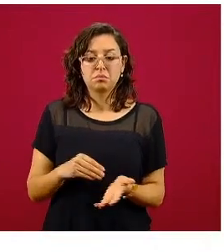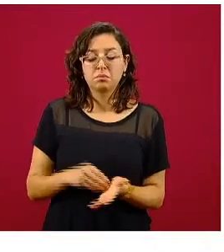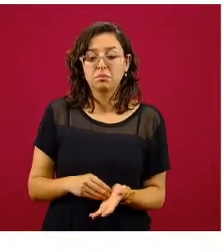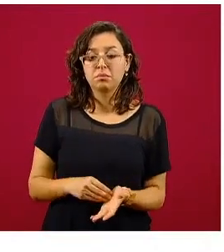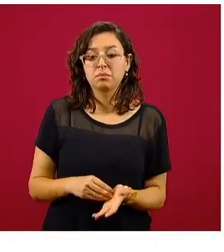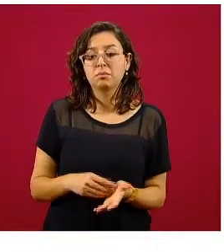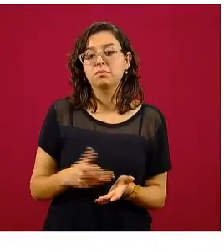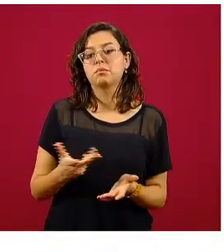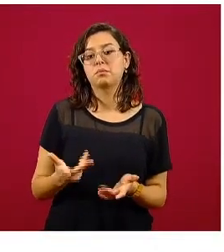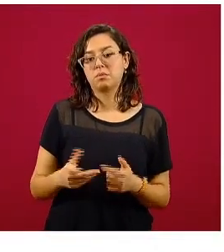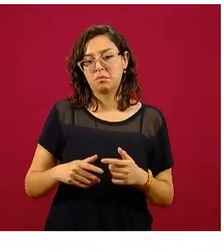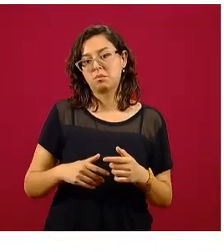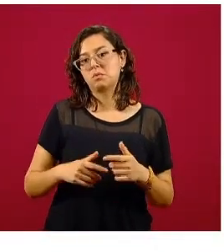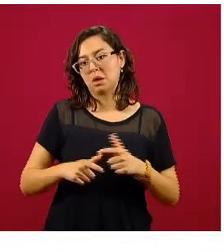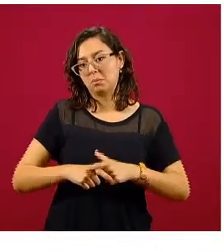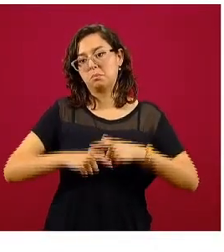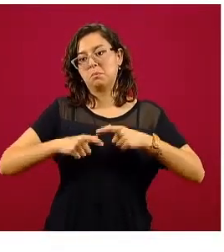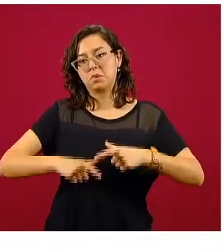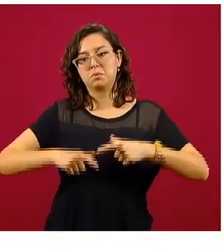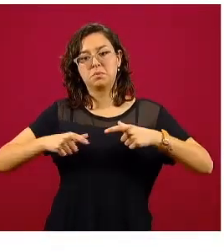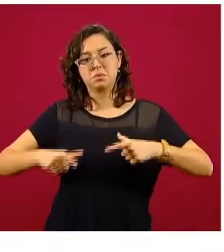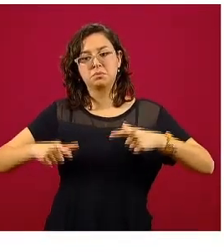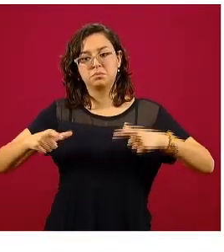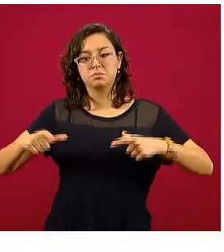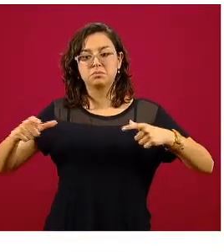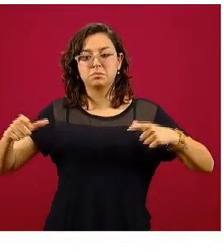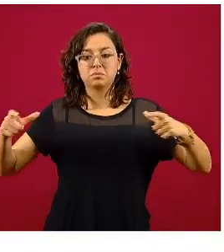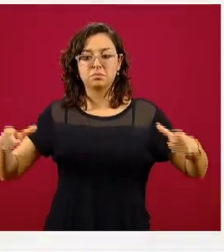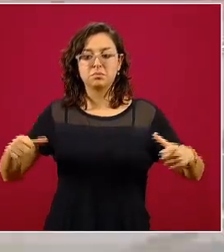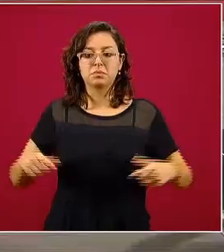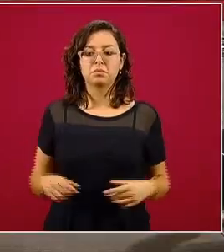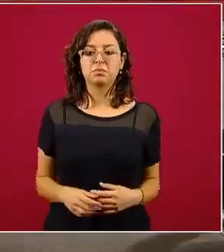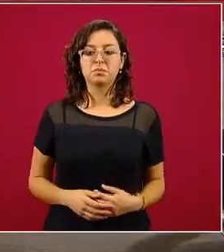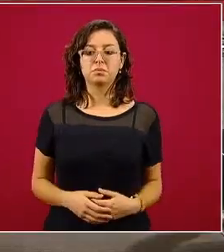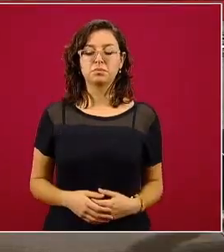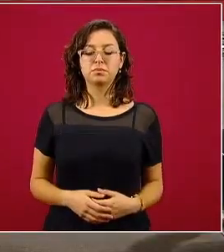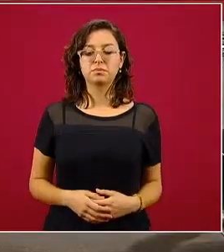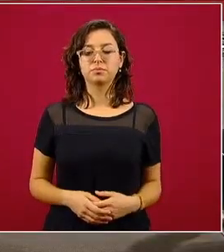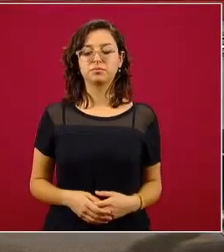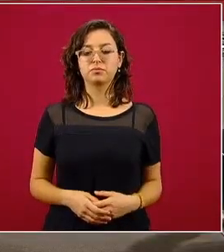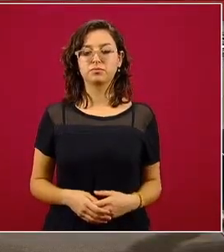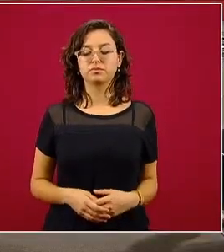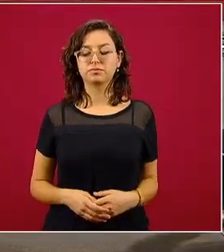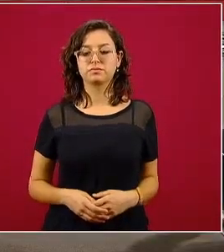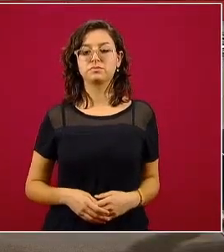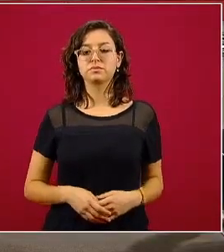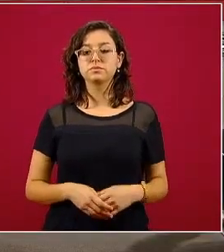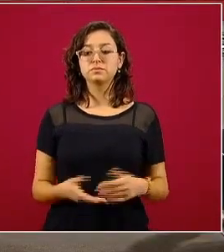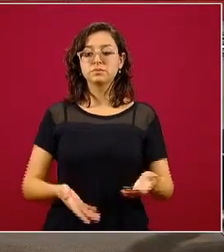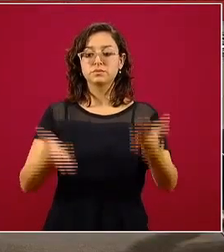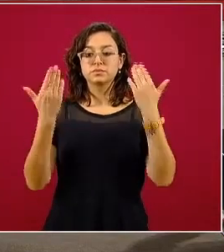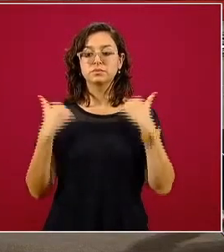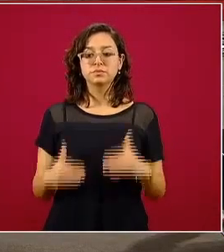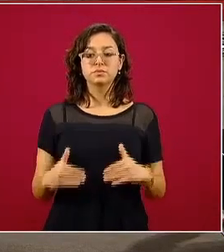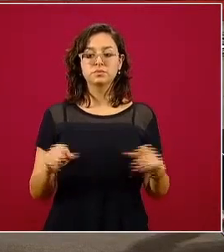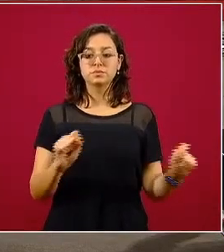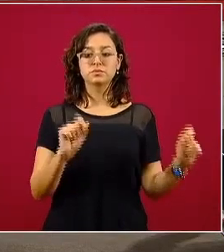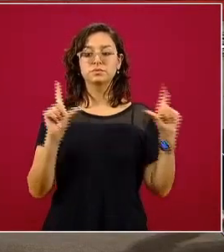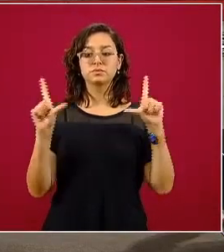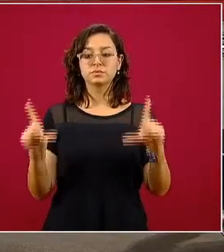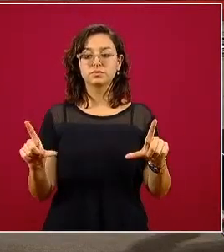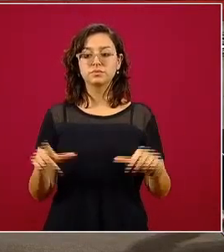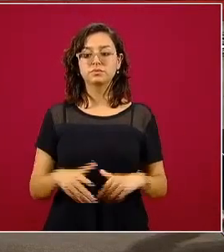de subida muy probable de su curva epidémica. Veamos la siguiente diapositiva, es